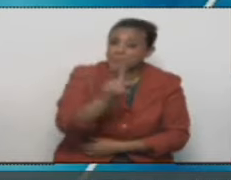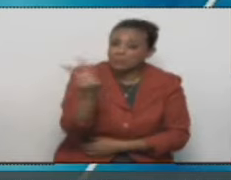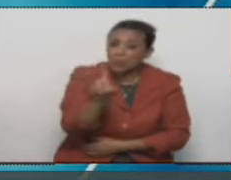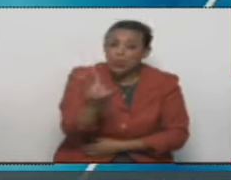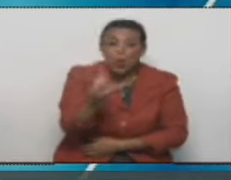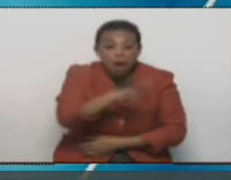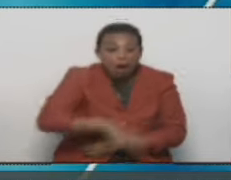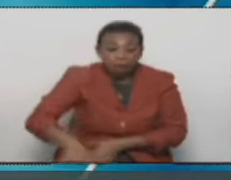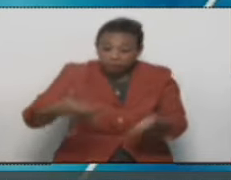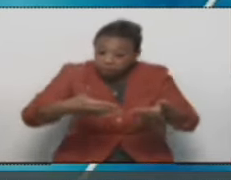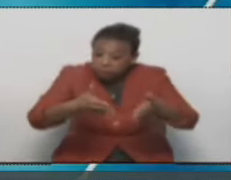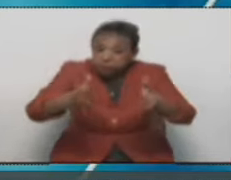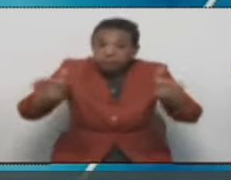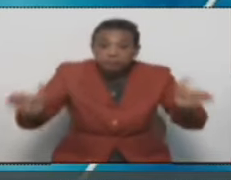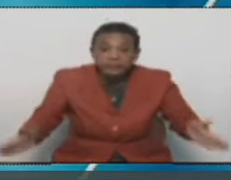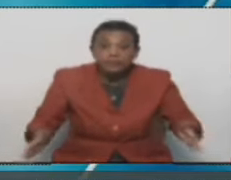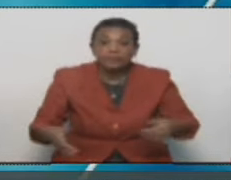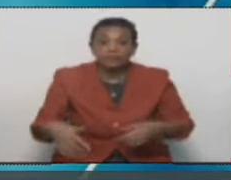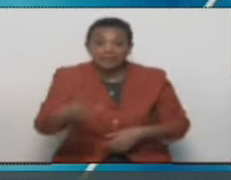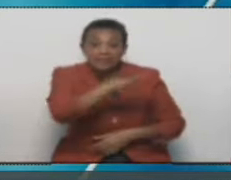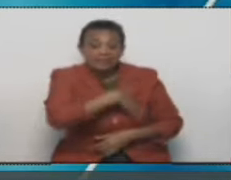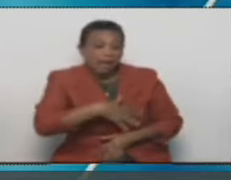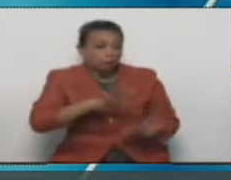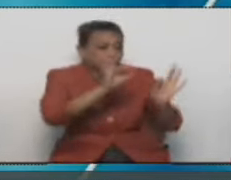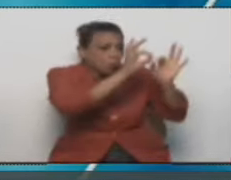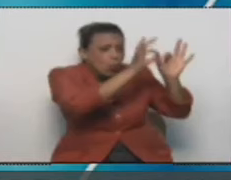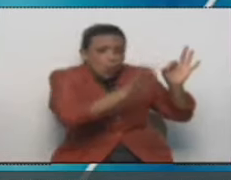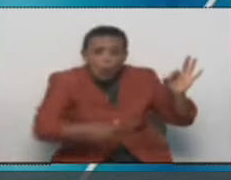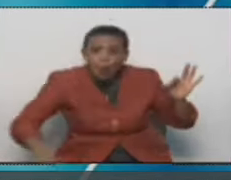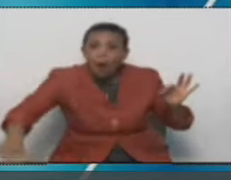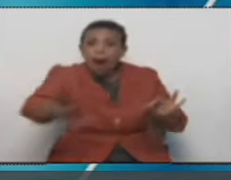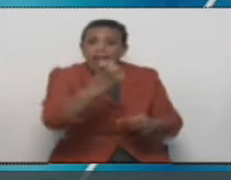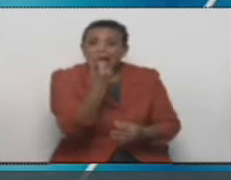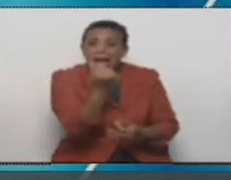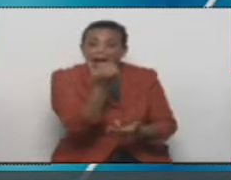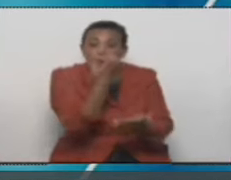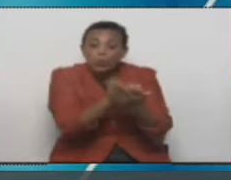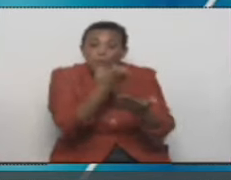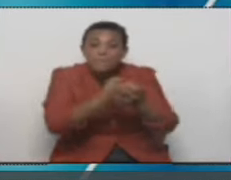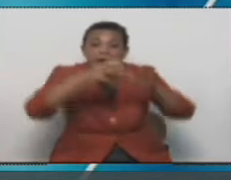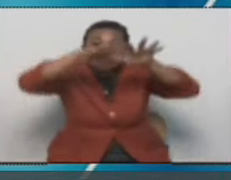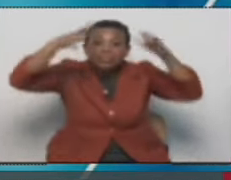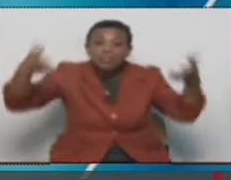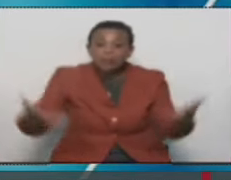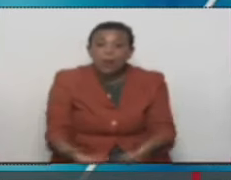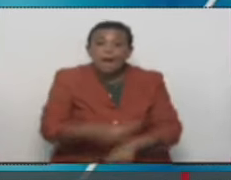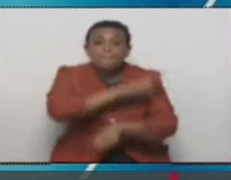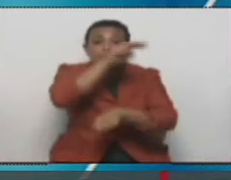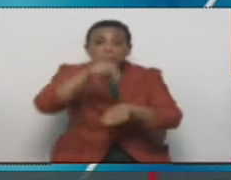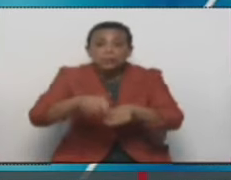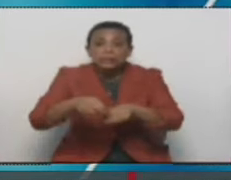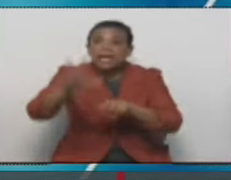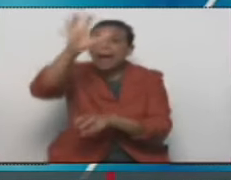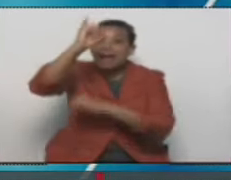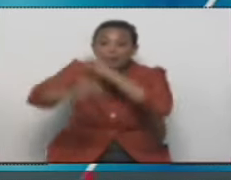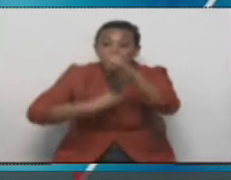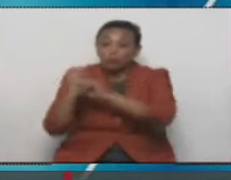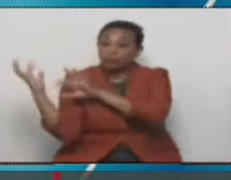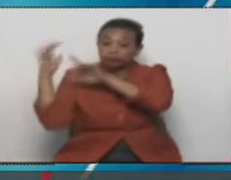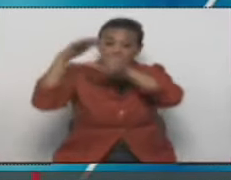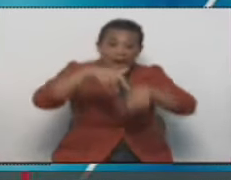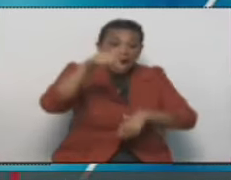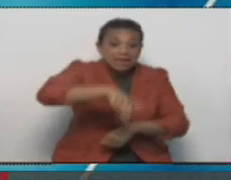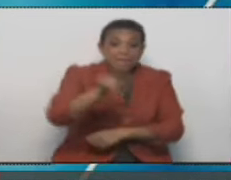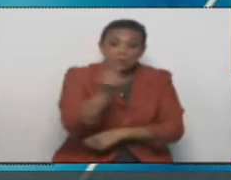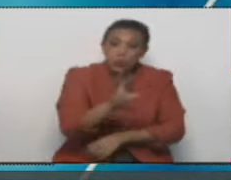es una parte de punta de la economía nacional y mundial e inversionistas internacionales que